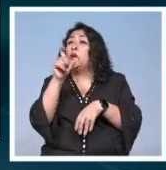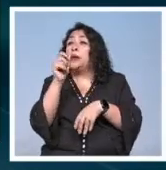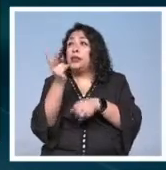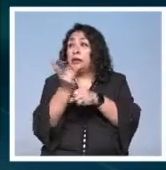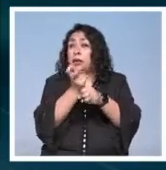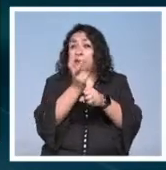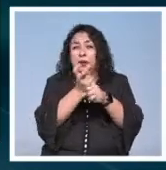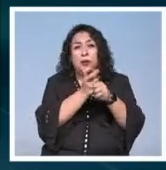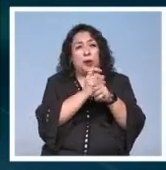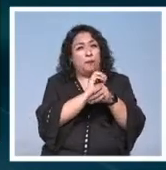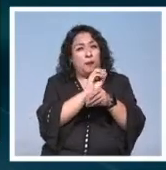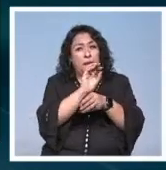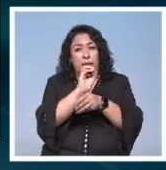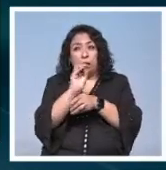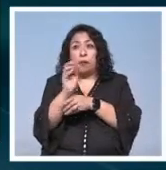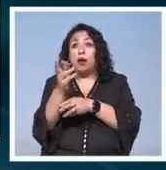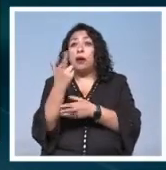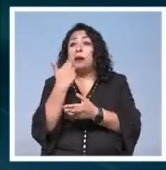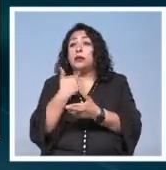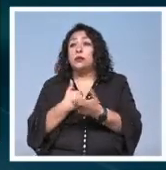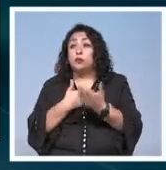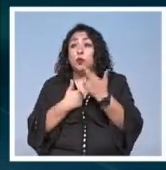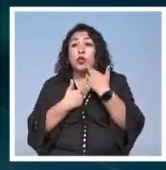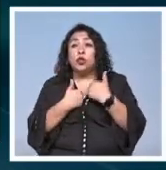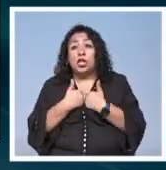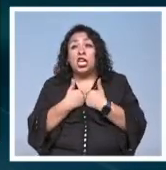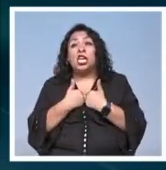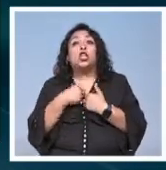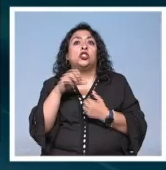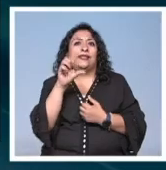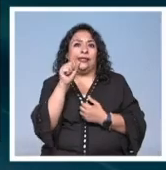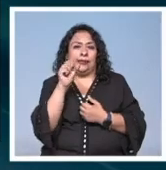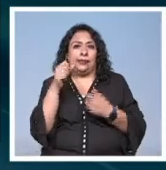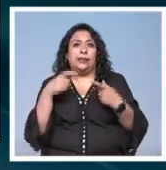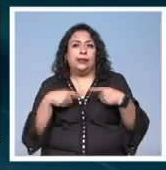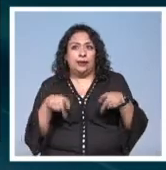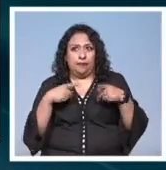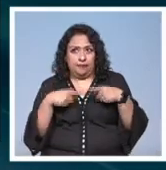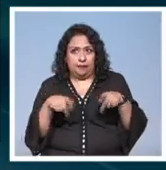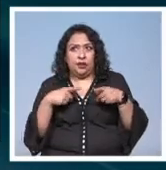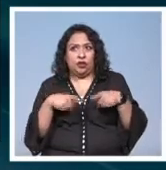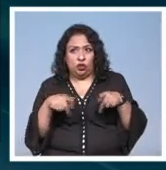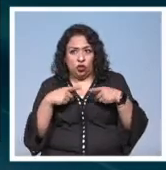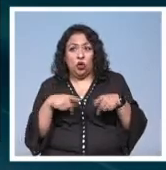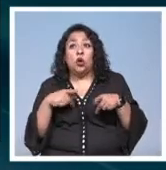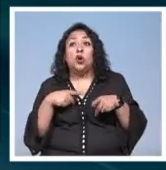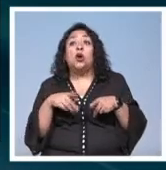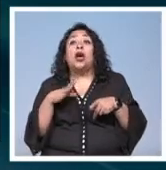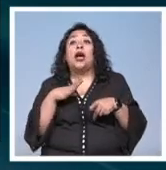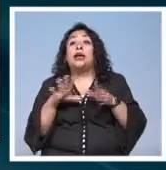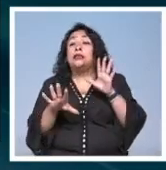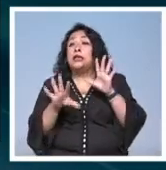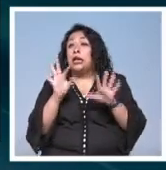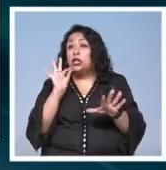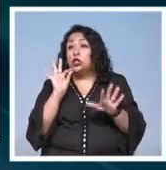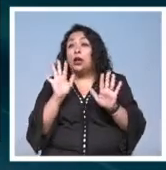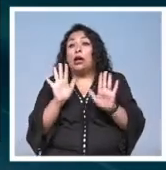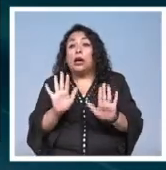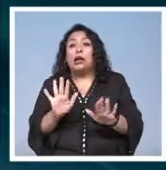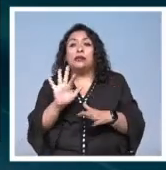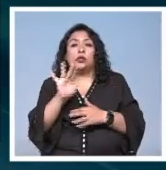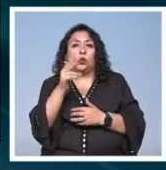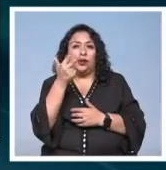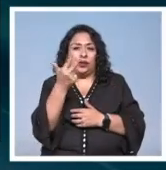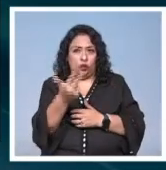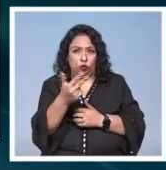invitaciones de la cual me respondieron 60 personas y se quedaron seleccionadas 58.